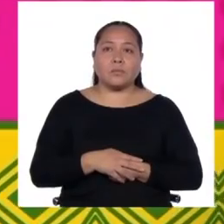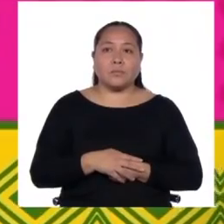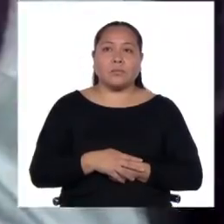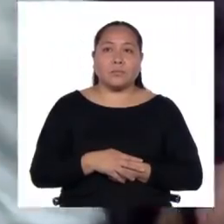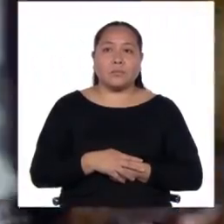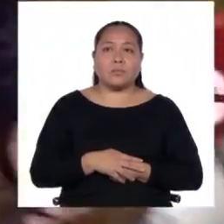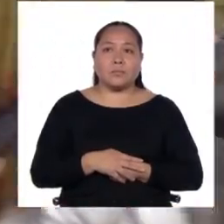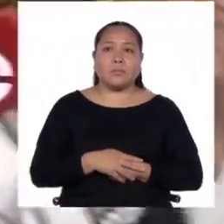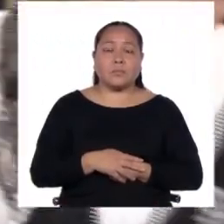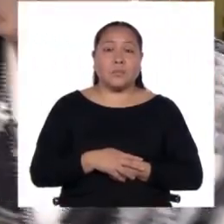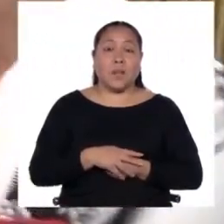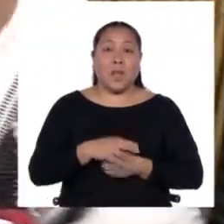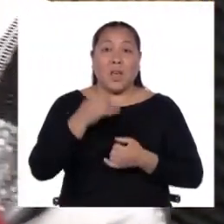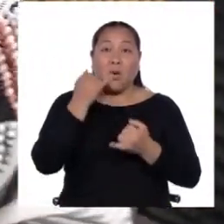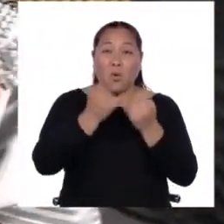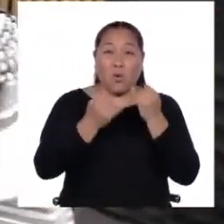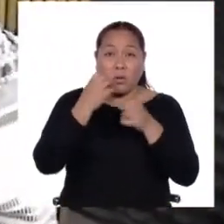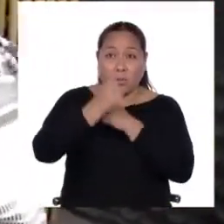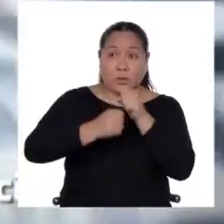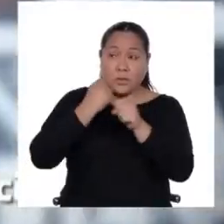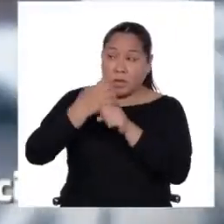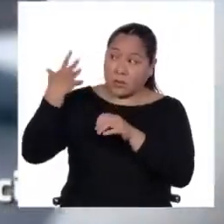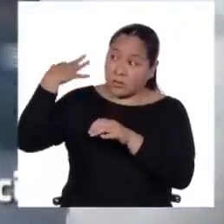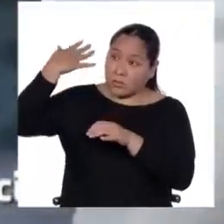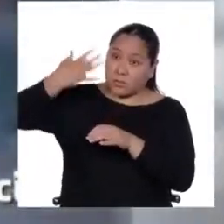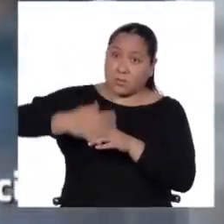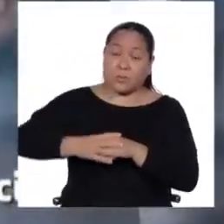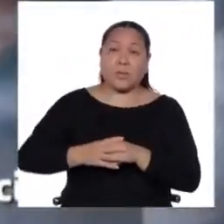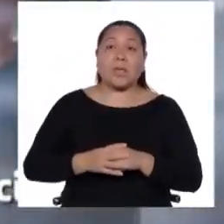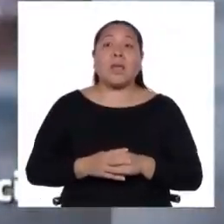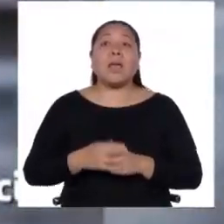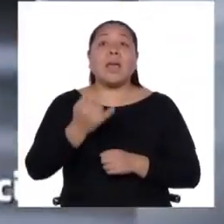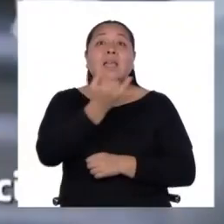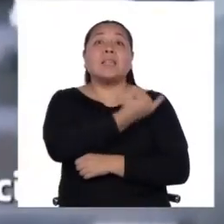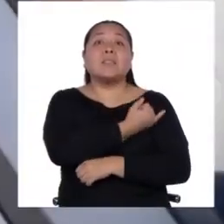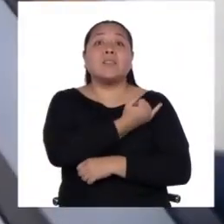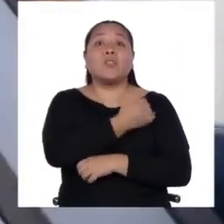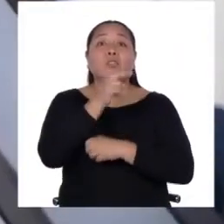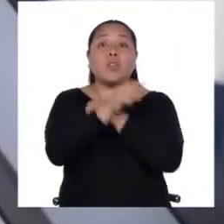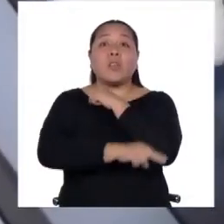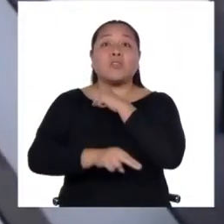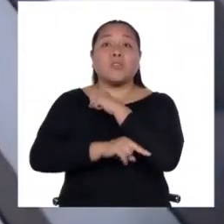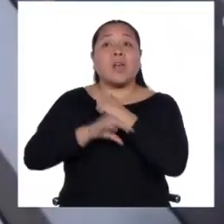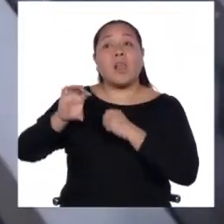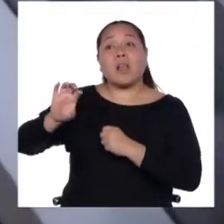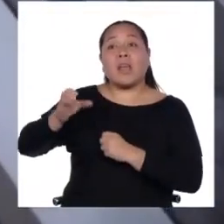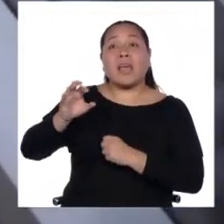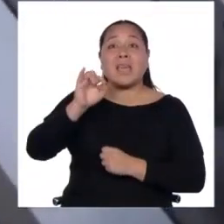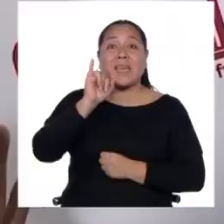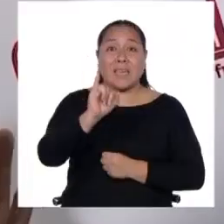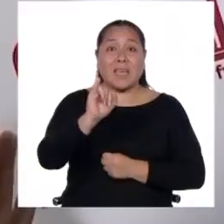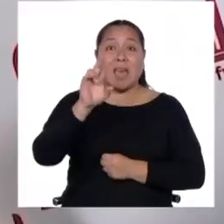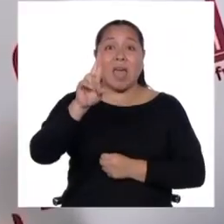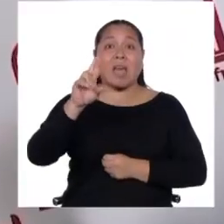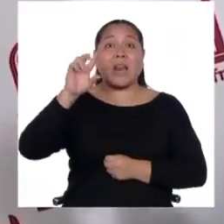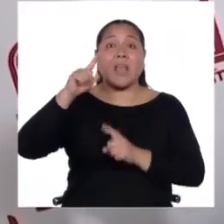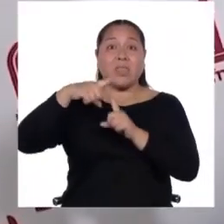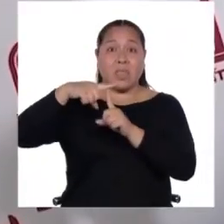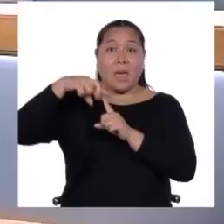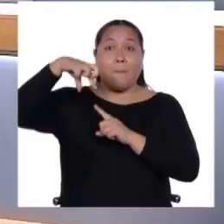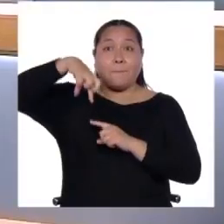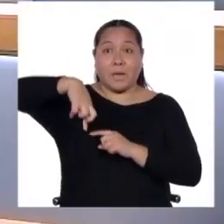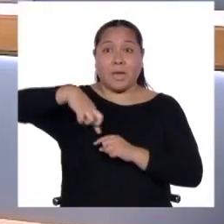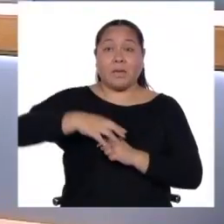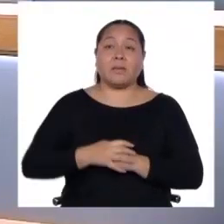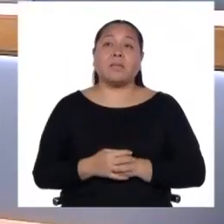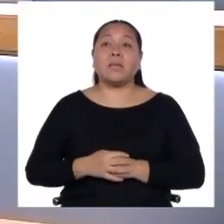En los últimos años, el Instituto Nacional de Radio y Televisión del Perú, el IRTP, a través de Radio Nacional